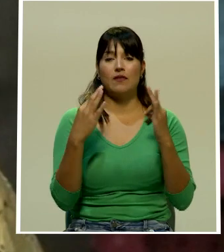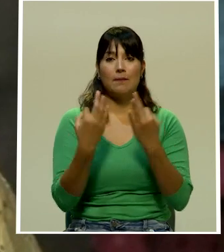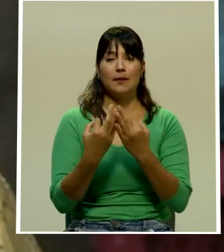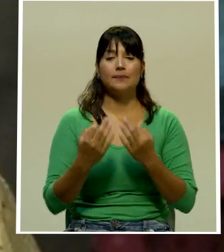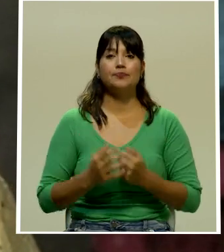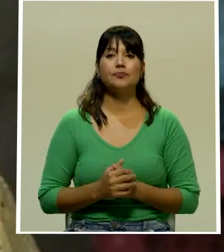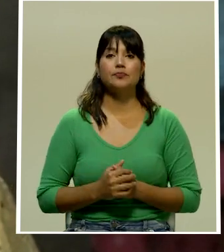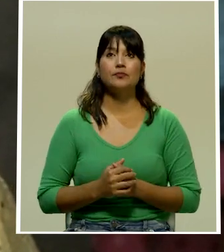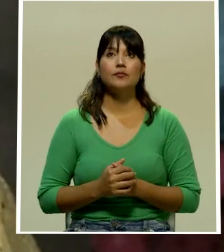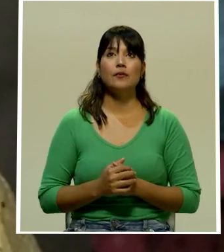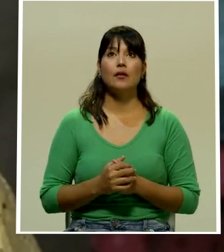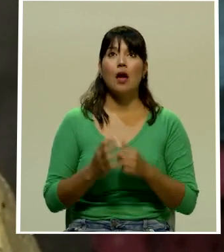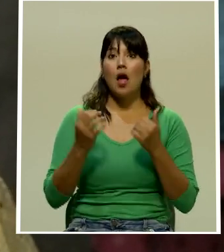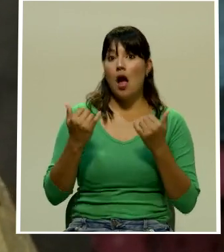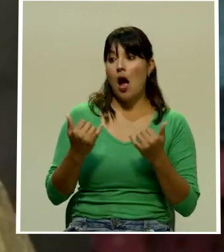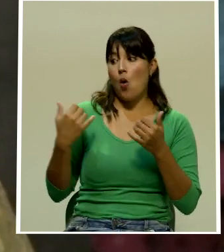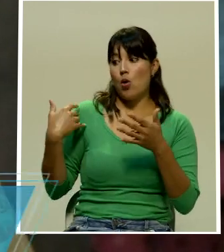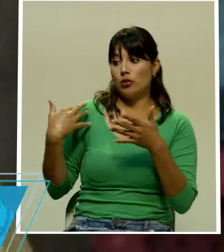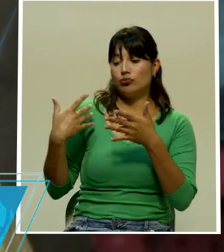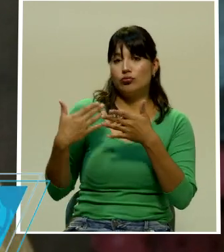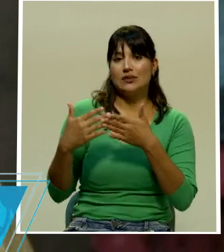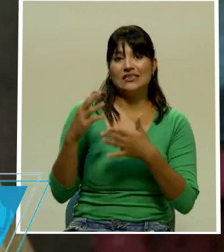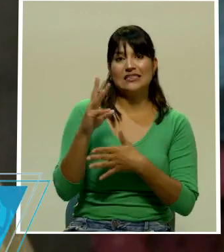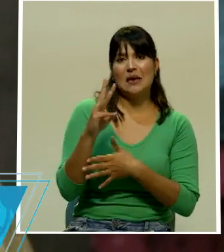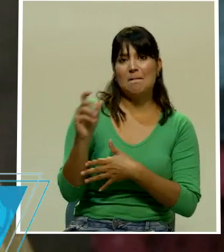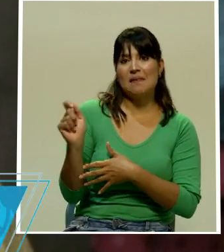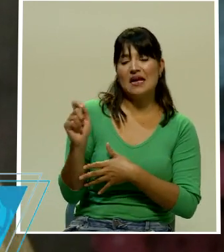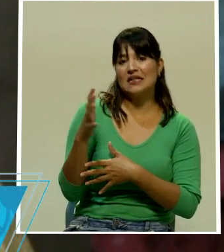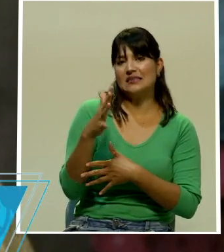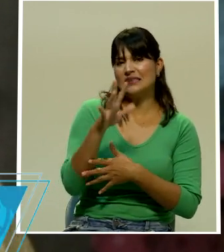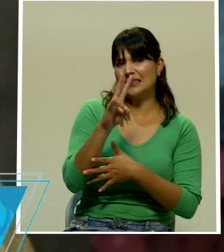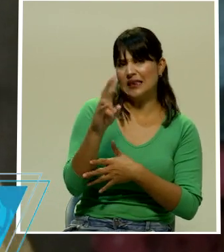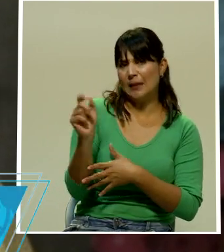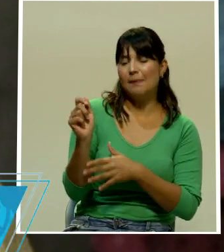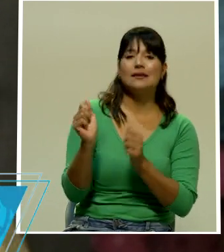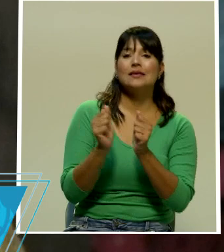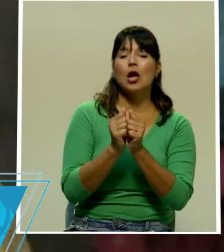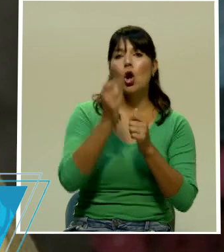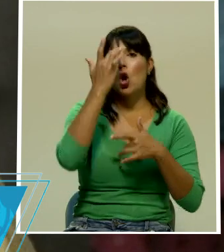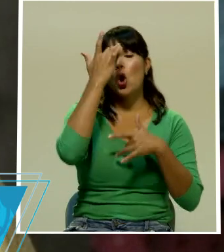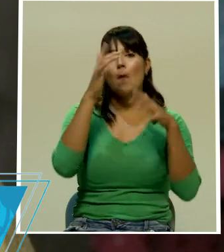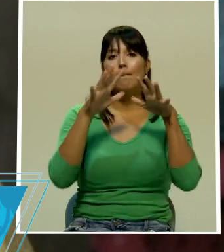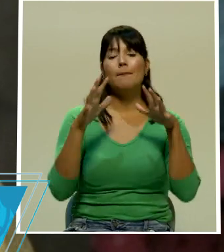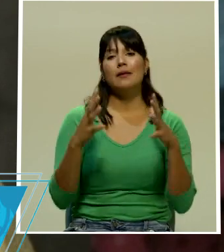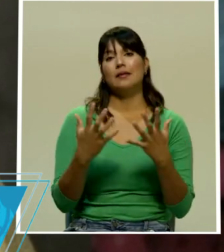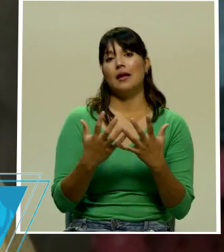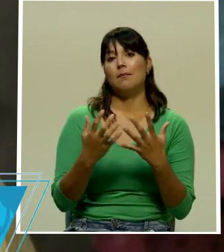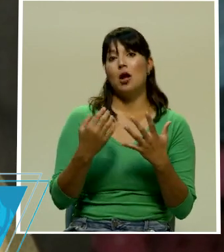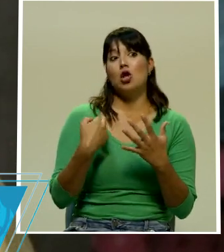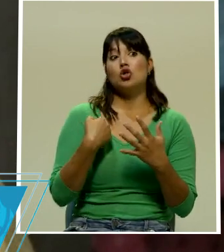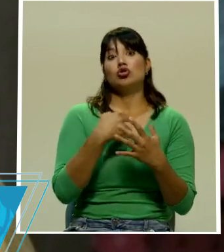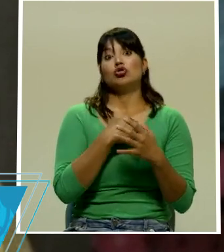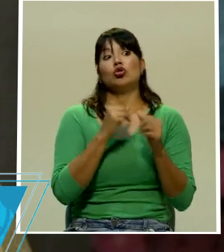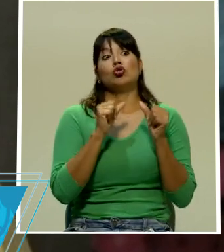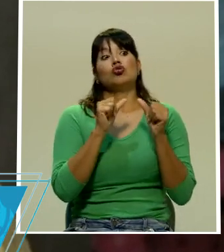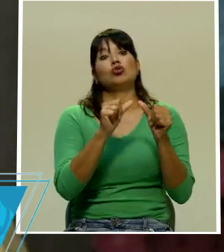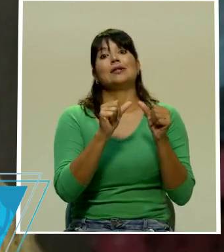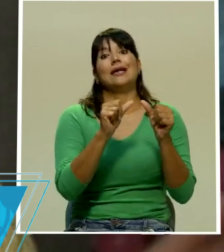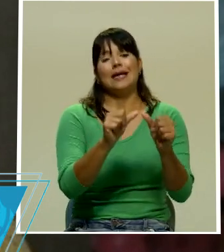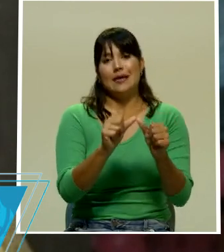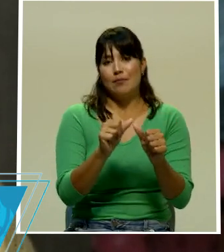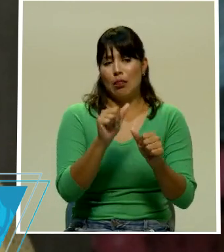Pues ahorita estos seis, siete meses que ya va con lo de la pandemia, más que todo es con la ayuda que nos ha dado la escuela.